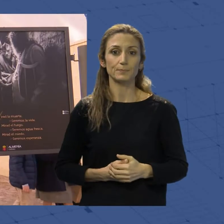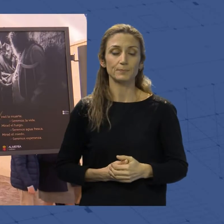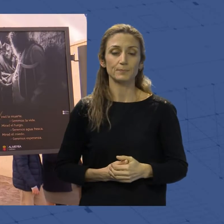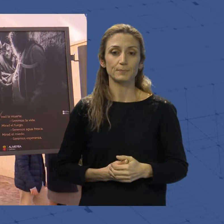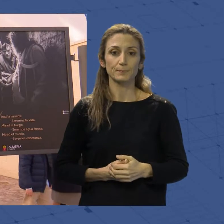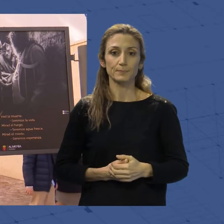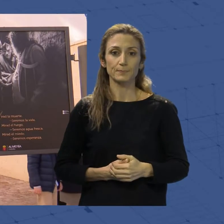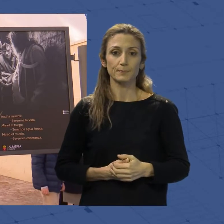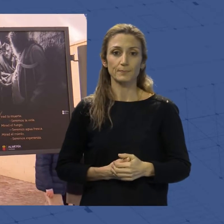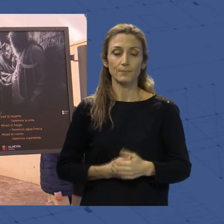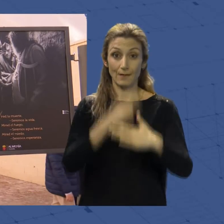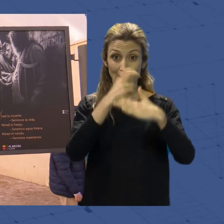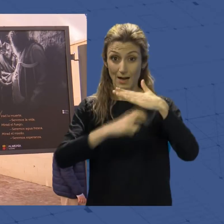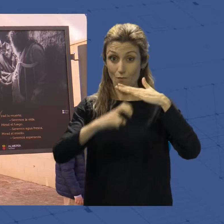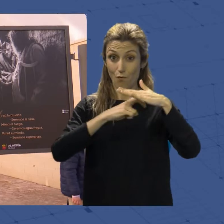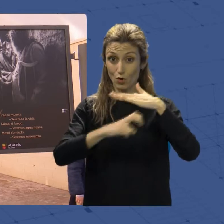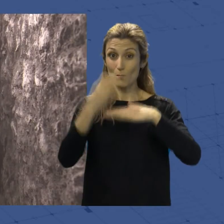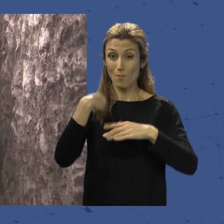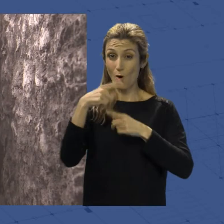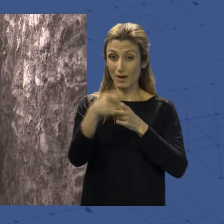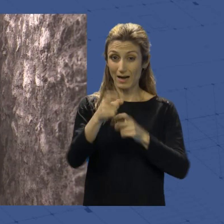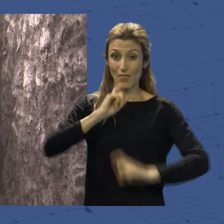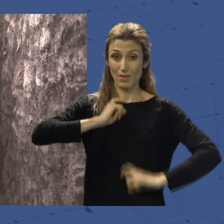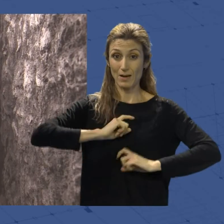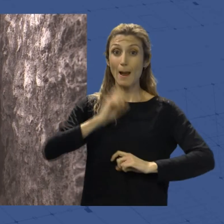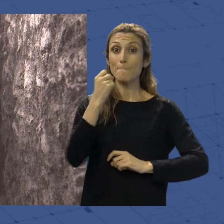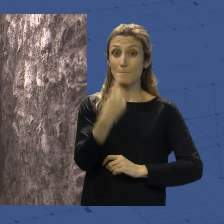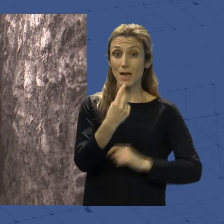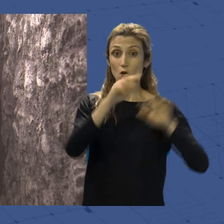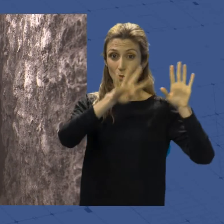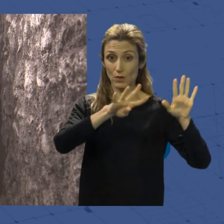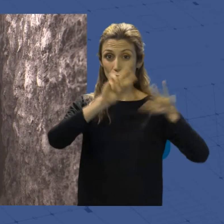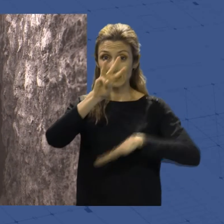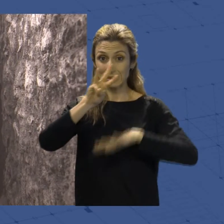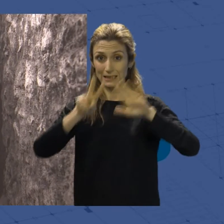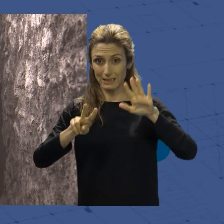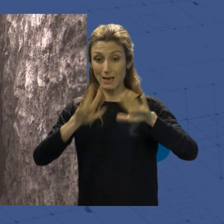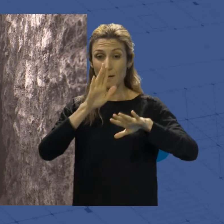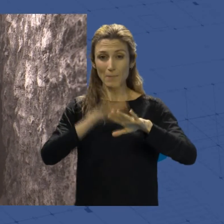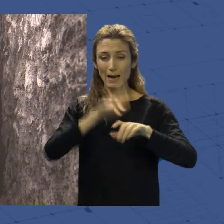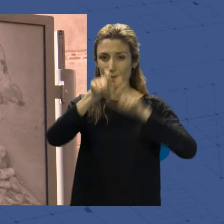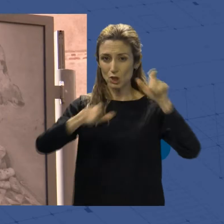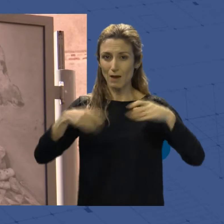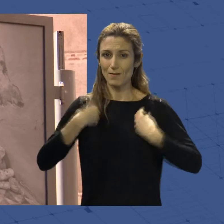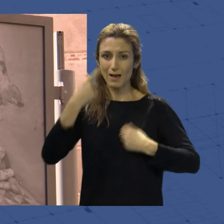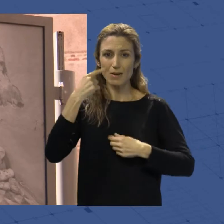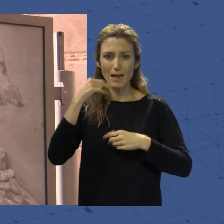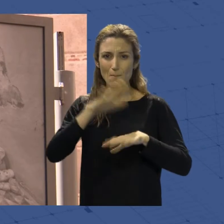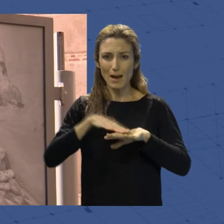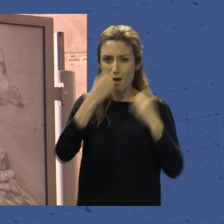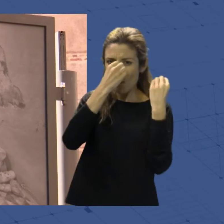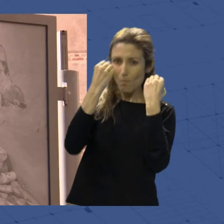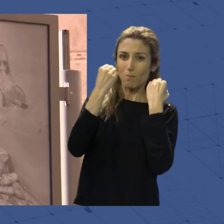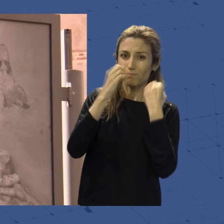Los refugios de la Guerra Civil, construidos en 1937 para proteger a la población almeriense de los bombardeos, son